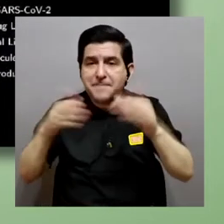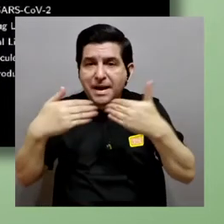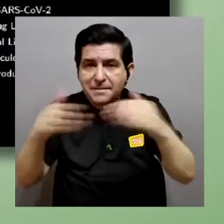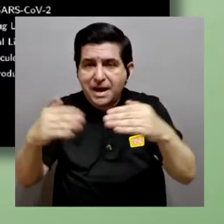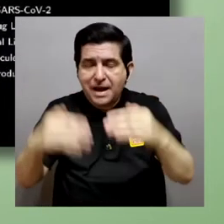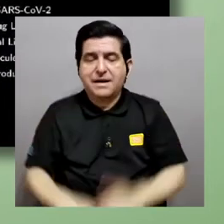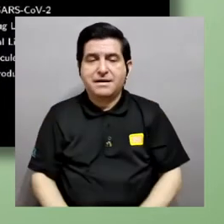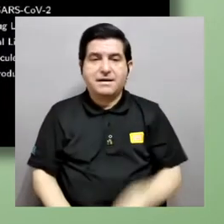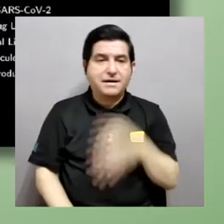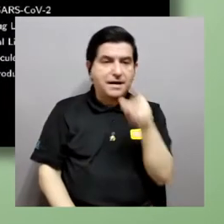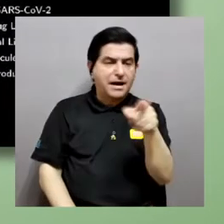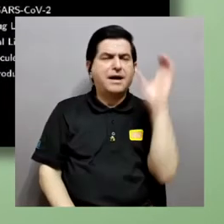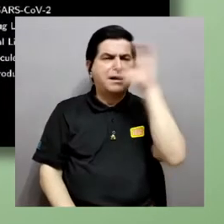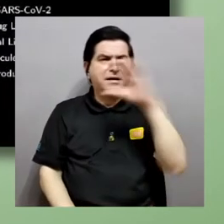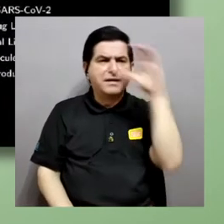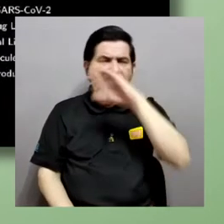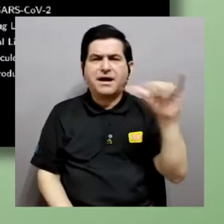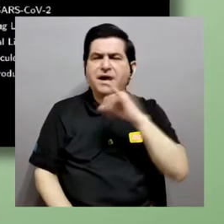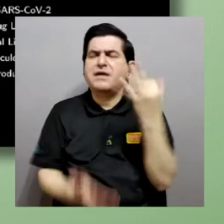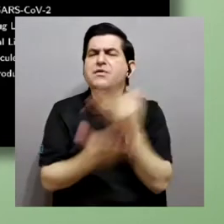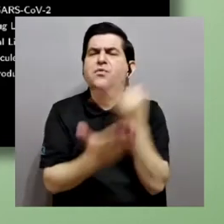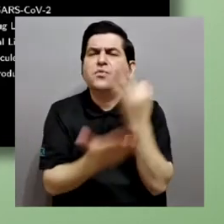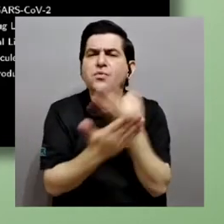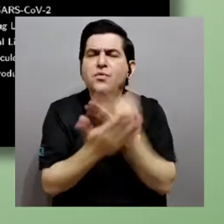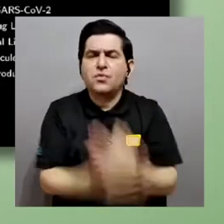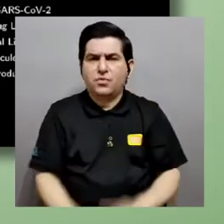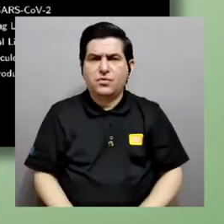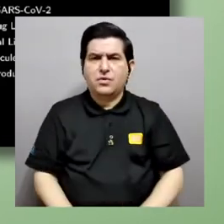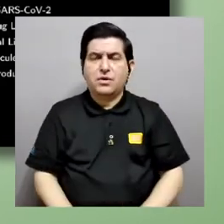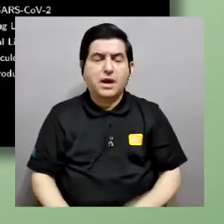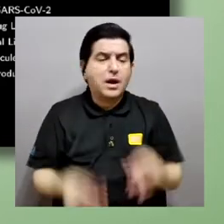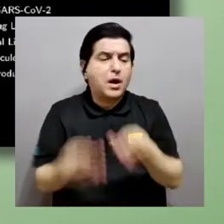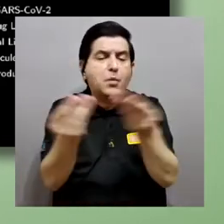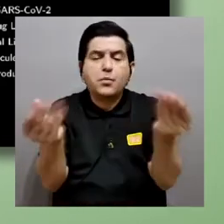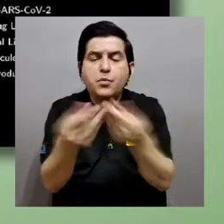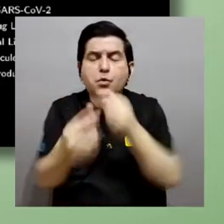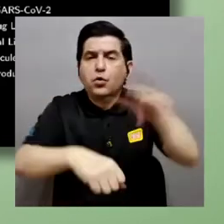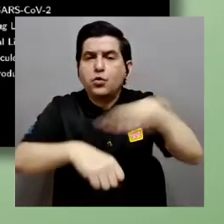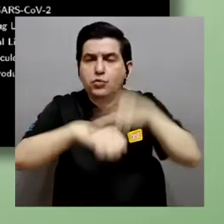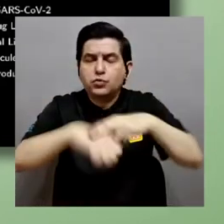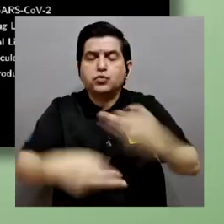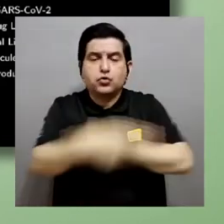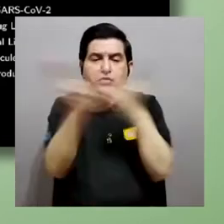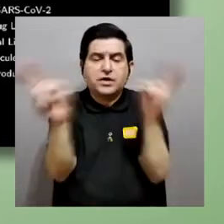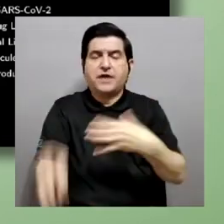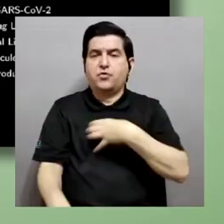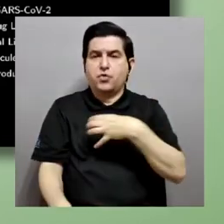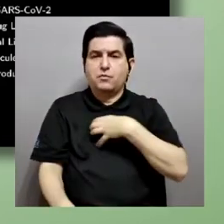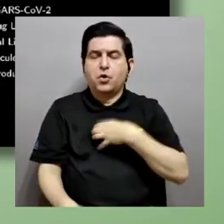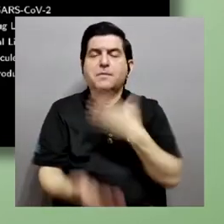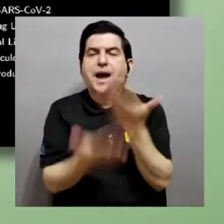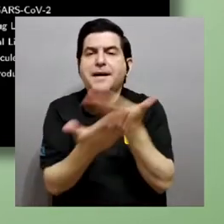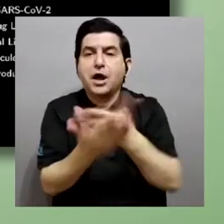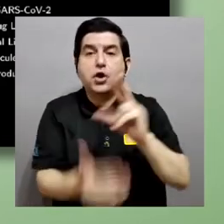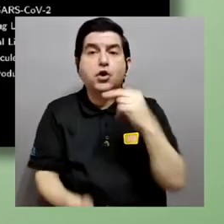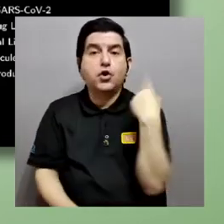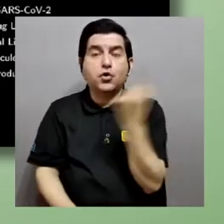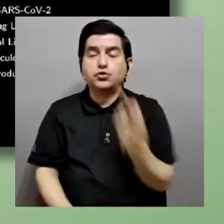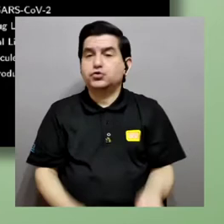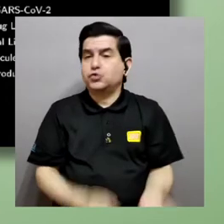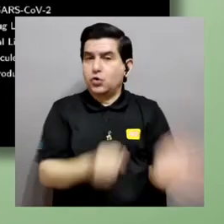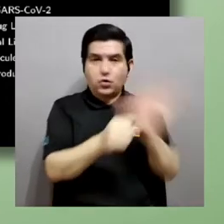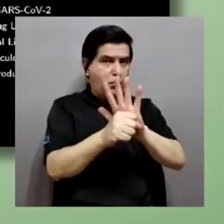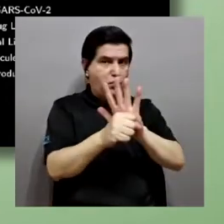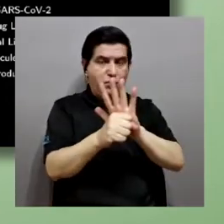buscamos es también financiamiento para probar productos naturales de la región autóctonos, ¿verdad? No solamente para SARS-CoV-2, sino para